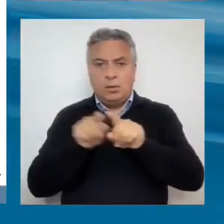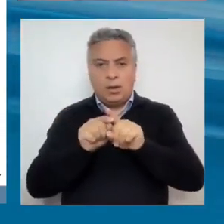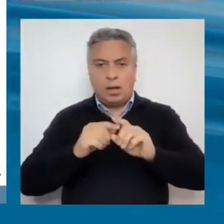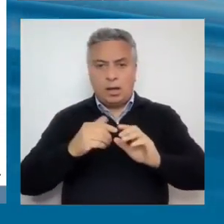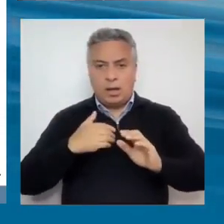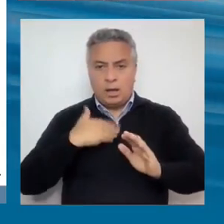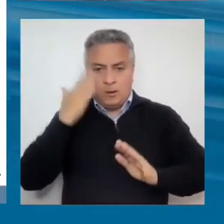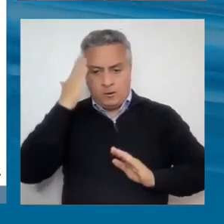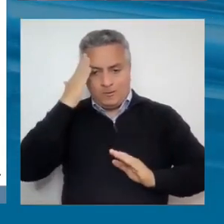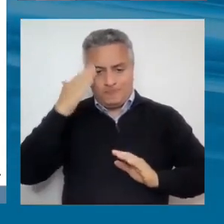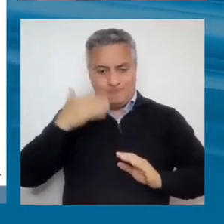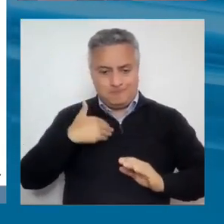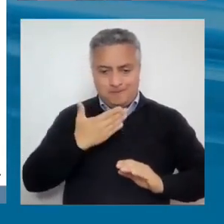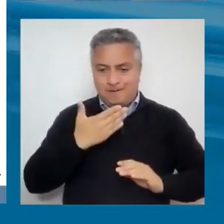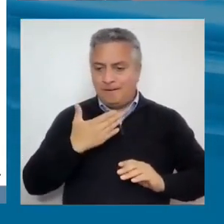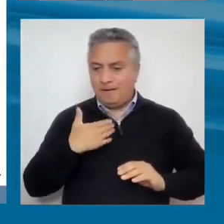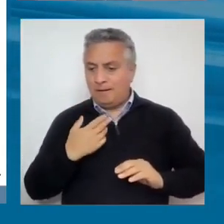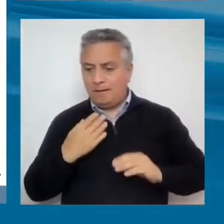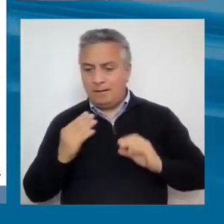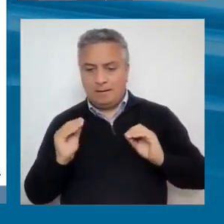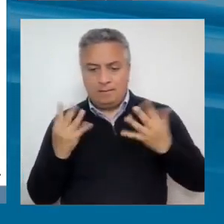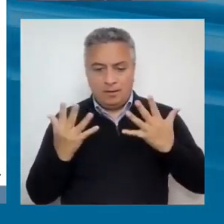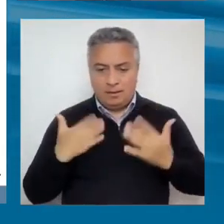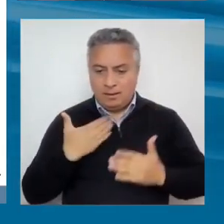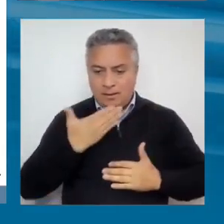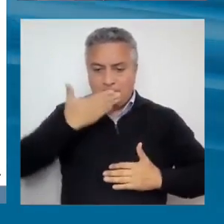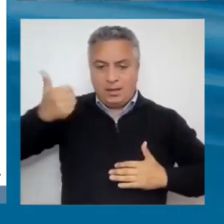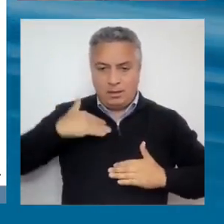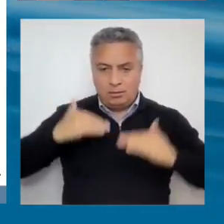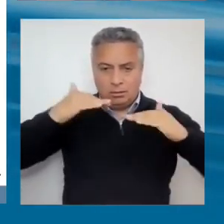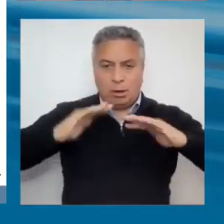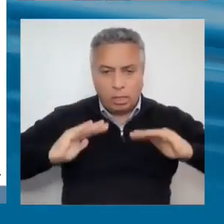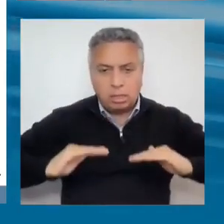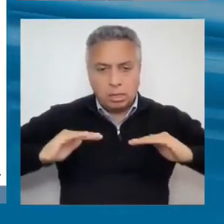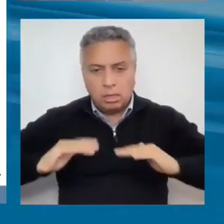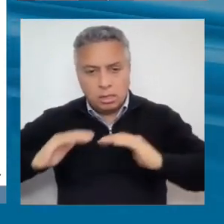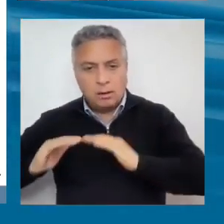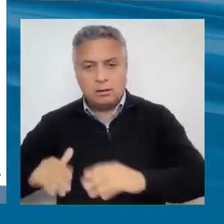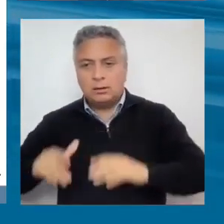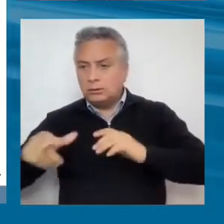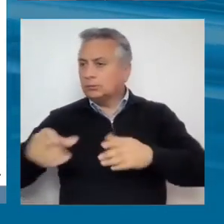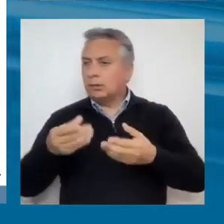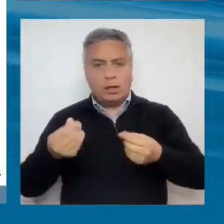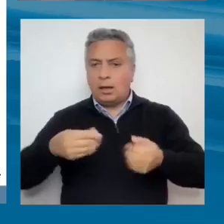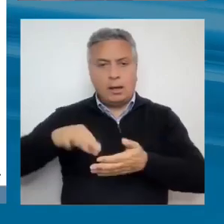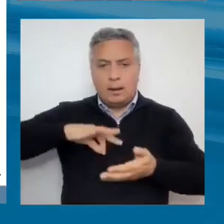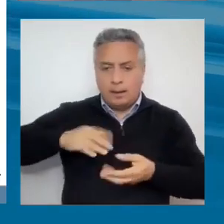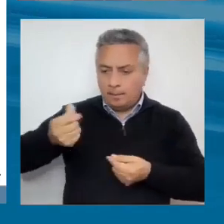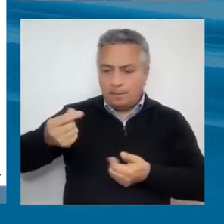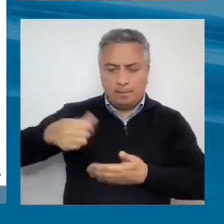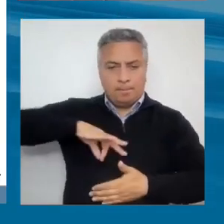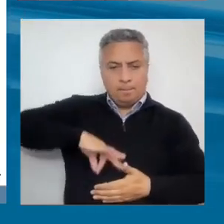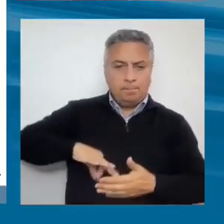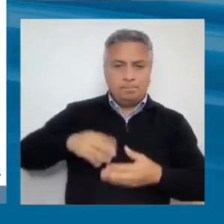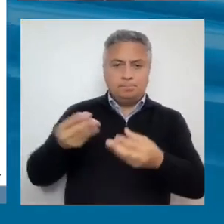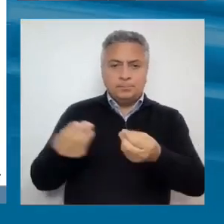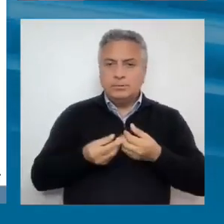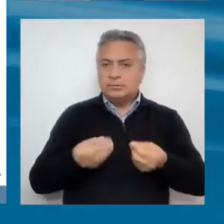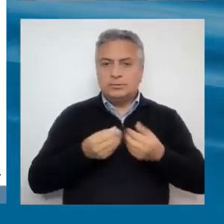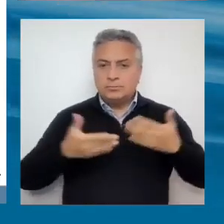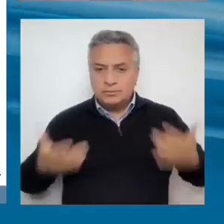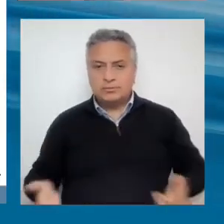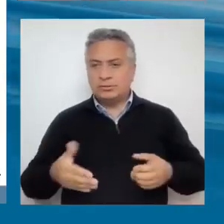brechas de protección social, es decir, cobertura de pensiones, insuficiencia de pensiones, los sistemas educativos y de formación profesional débiles,